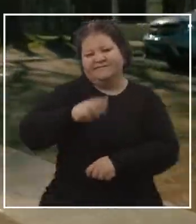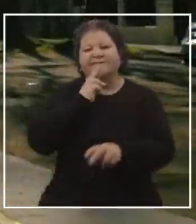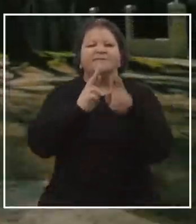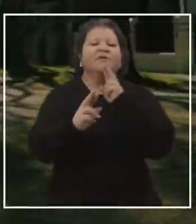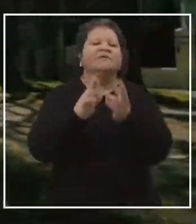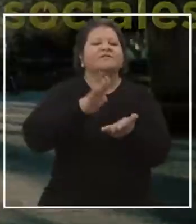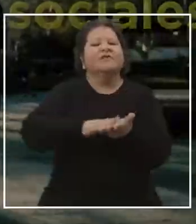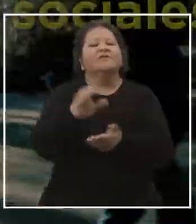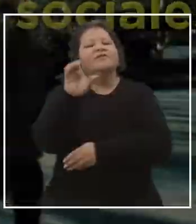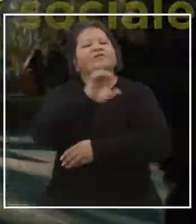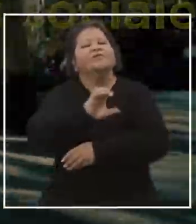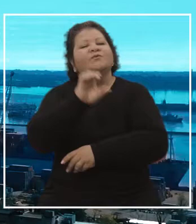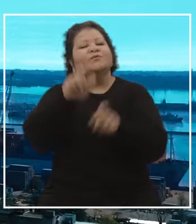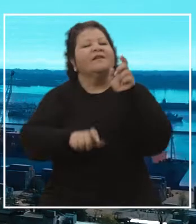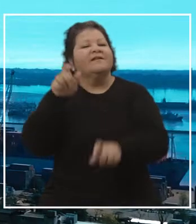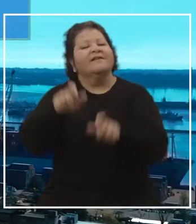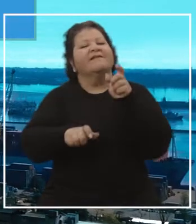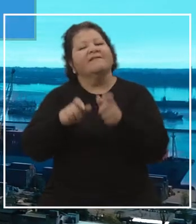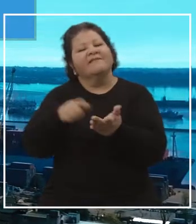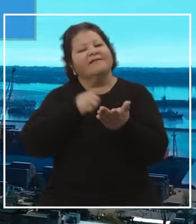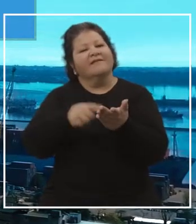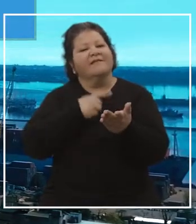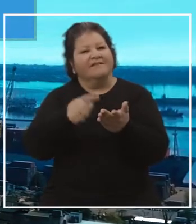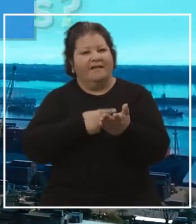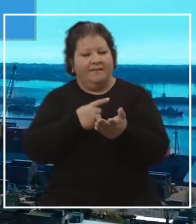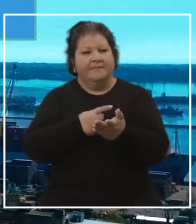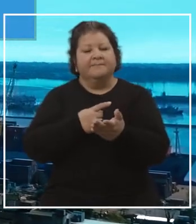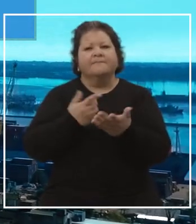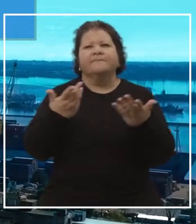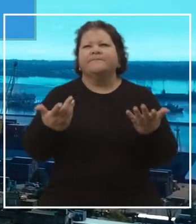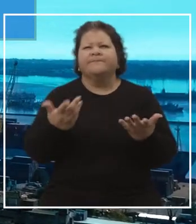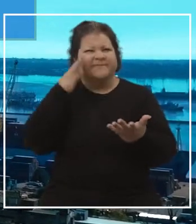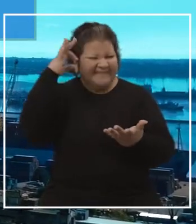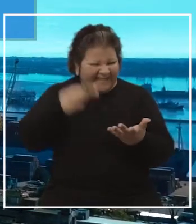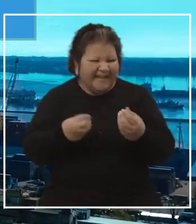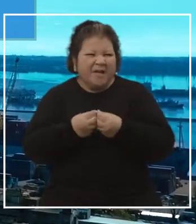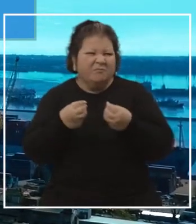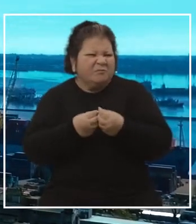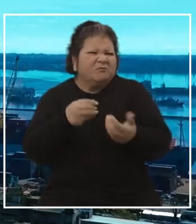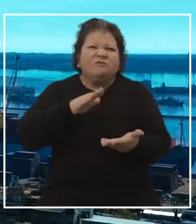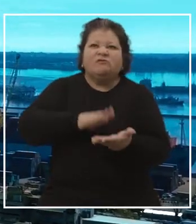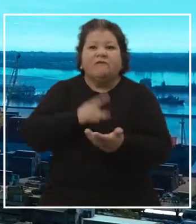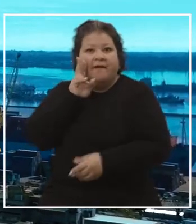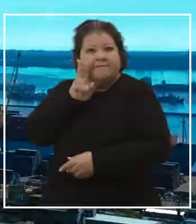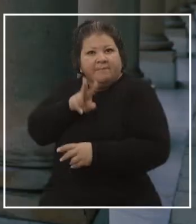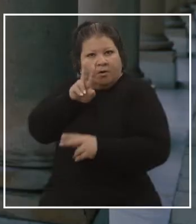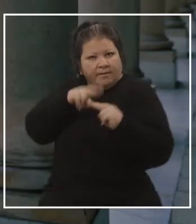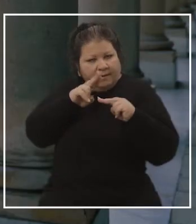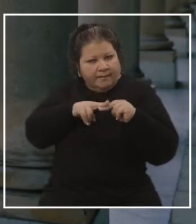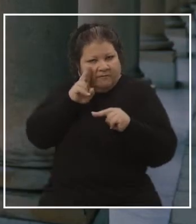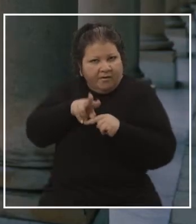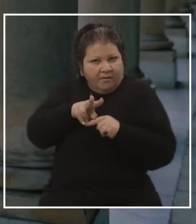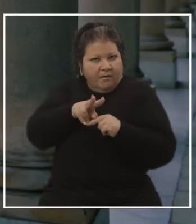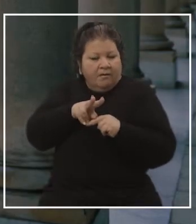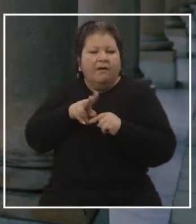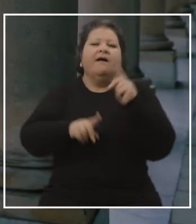ciudadanía digital mirando a cámara. ¿Se cree demasiado en lo que vemos y leemos en las redes sociales? Y a